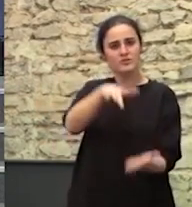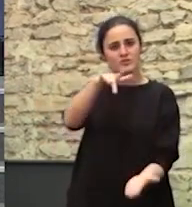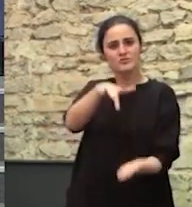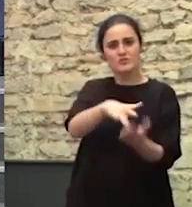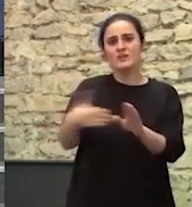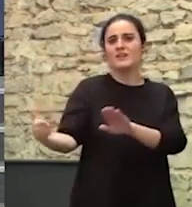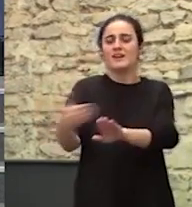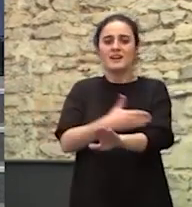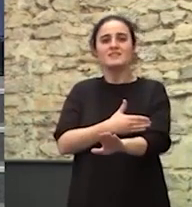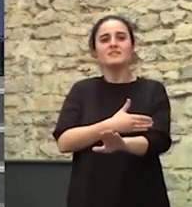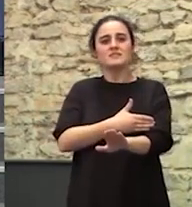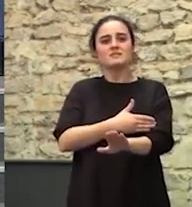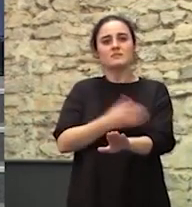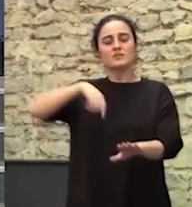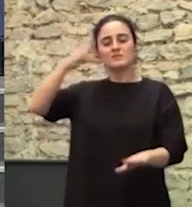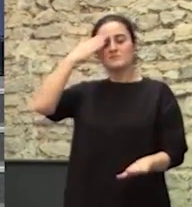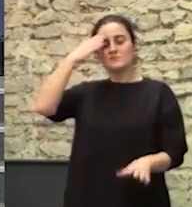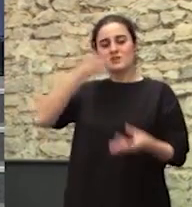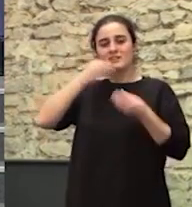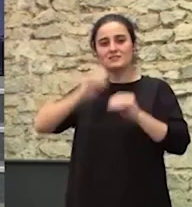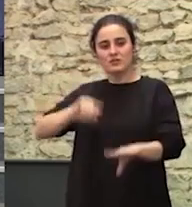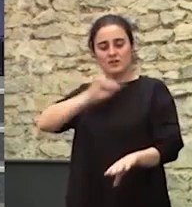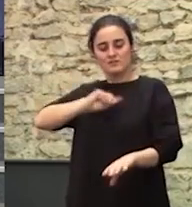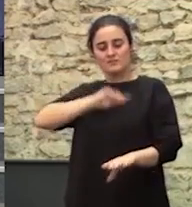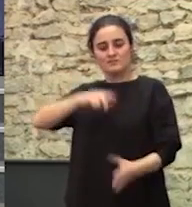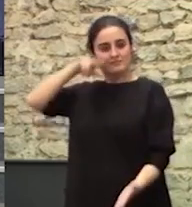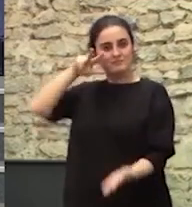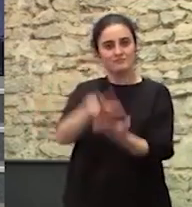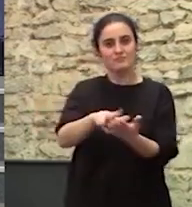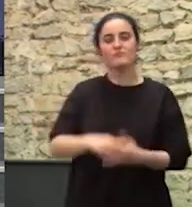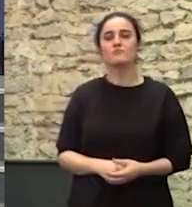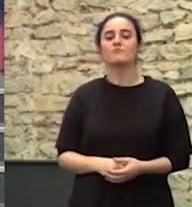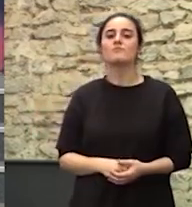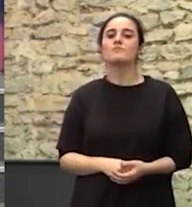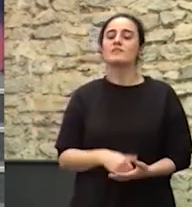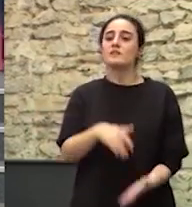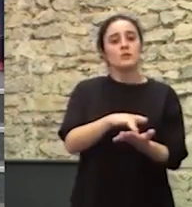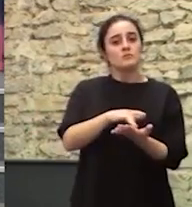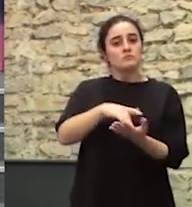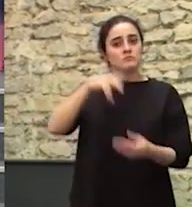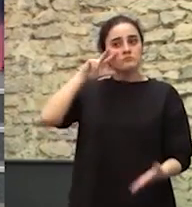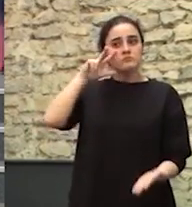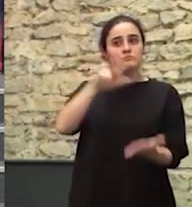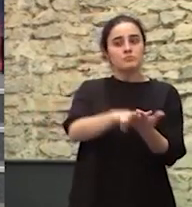el reconocimiento A nuestra memoria histórica Pasa por el reconocimiento